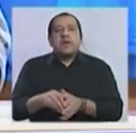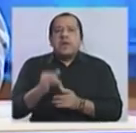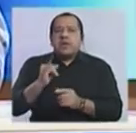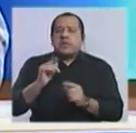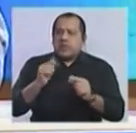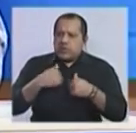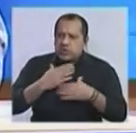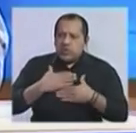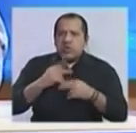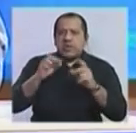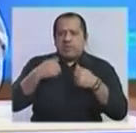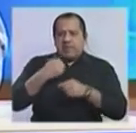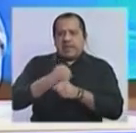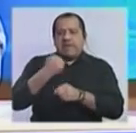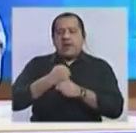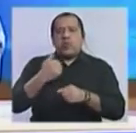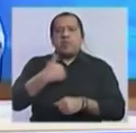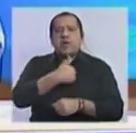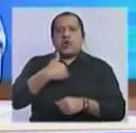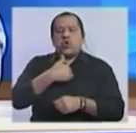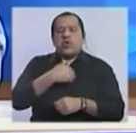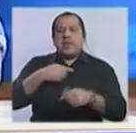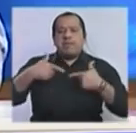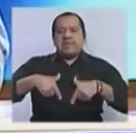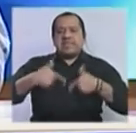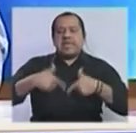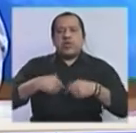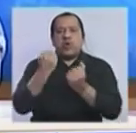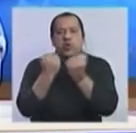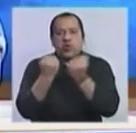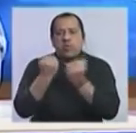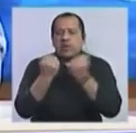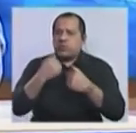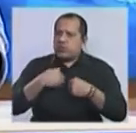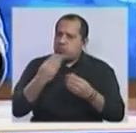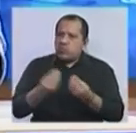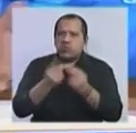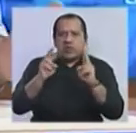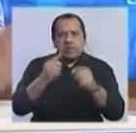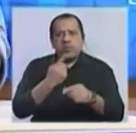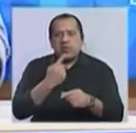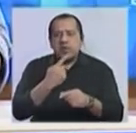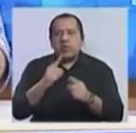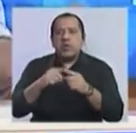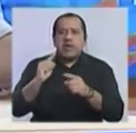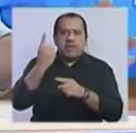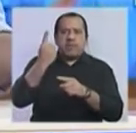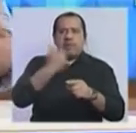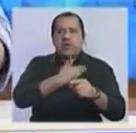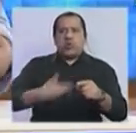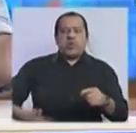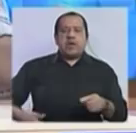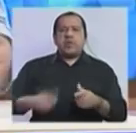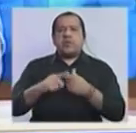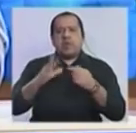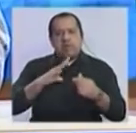labor desde el Ministerio de Economía, nosotros hacíamos mucha labor política de negociación. En el primer gobierno, donde hubo tantas